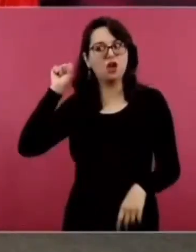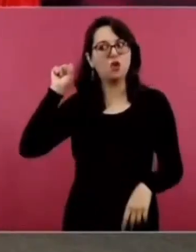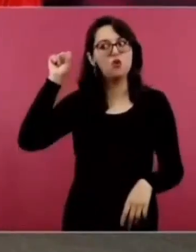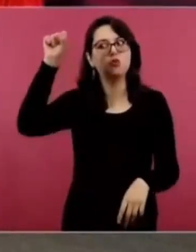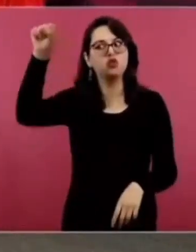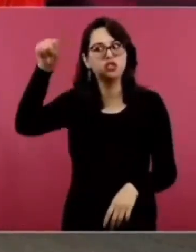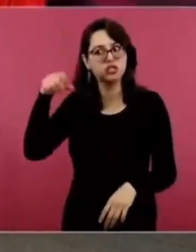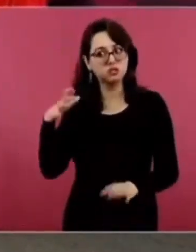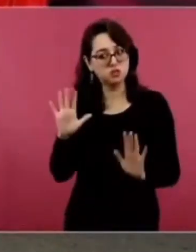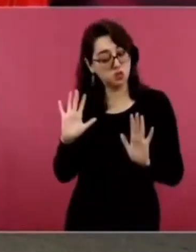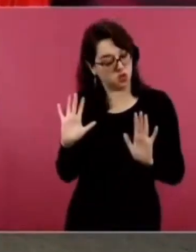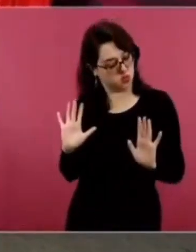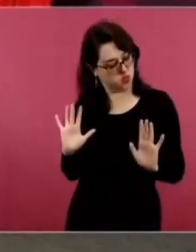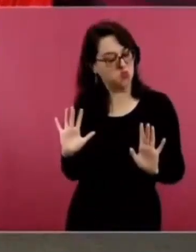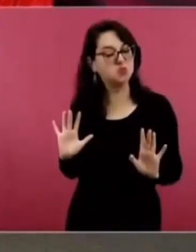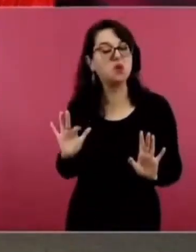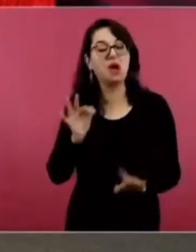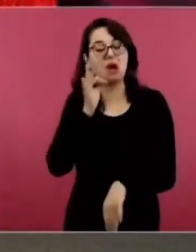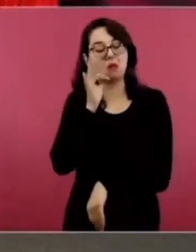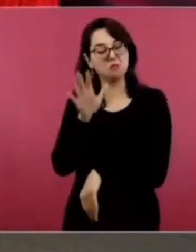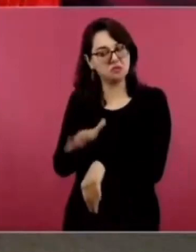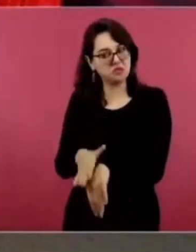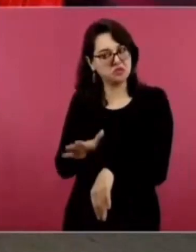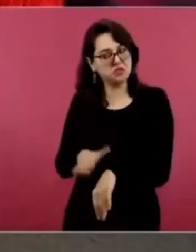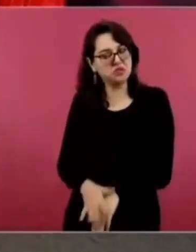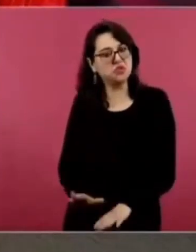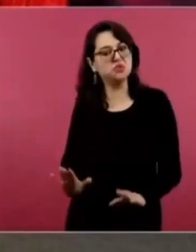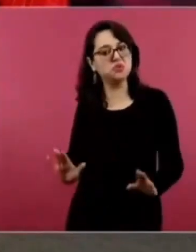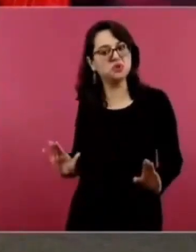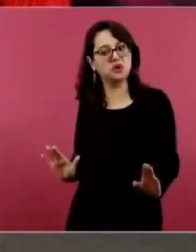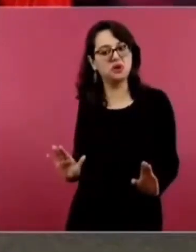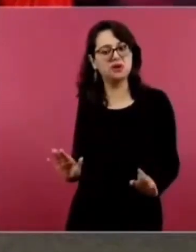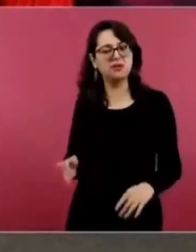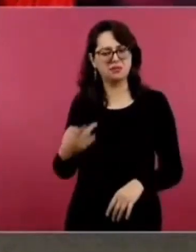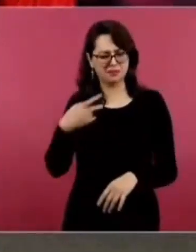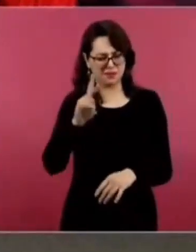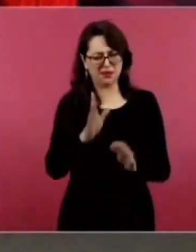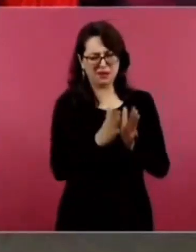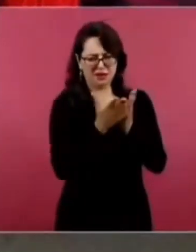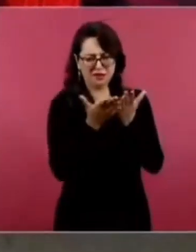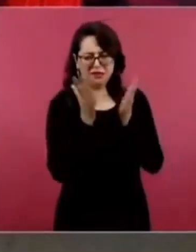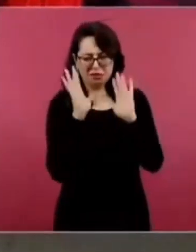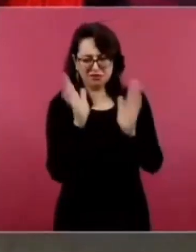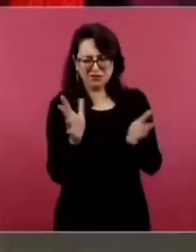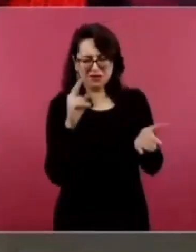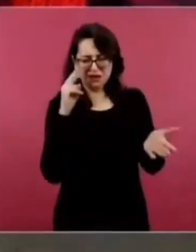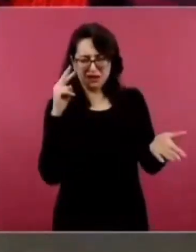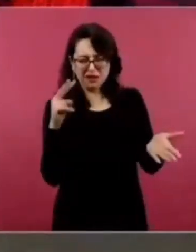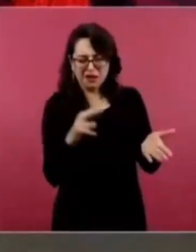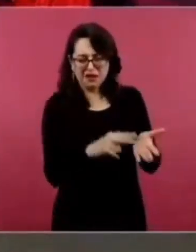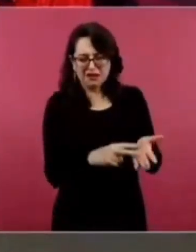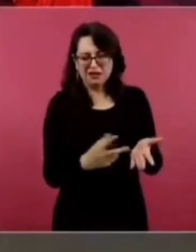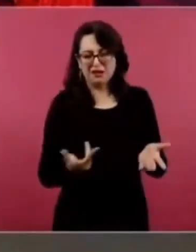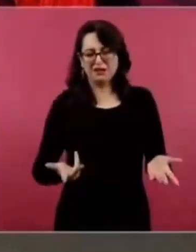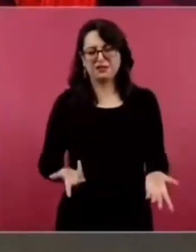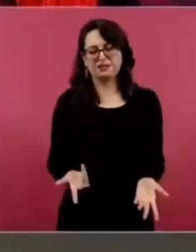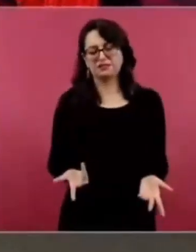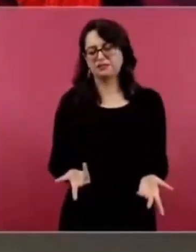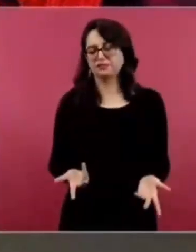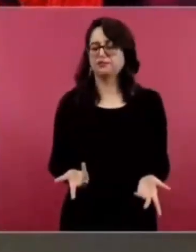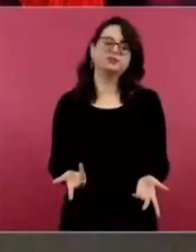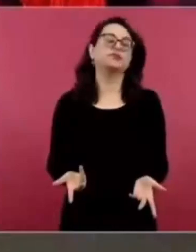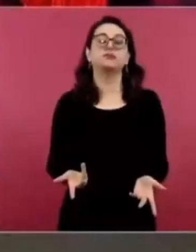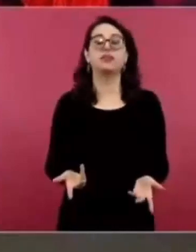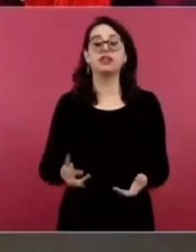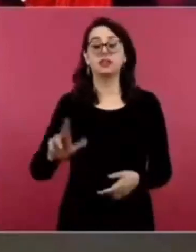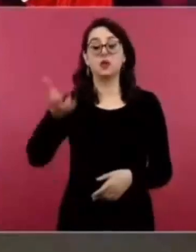México iba a ser como no sé qué